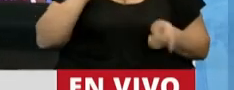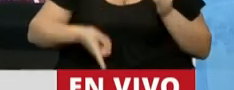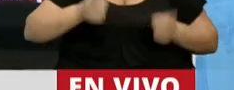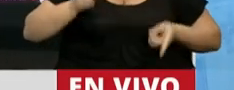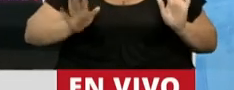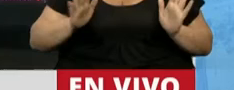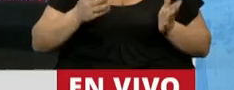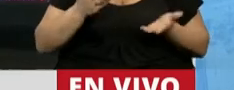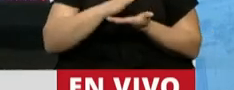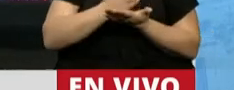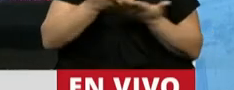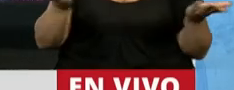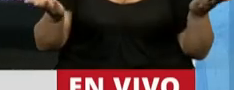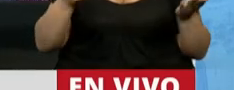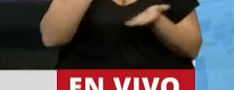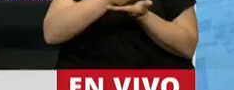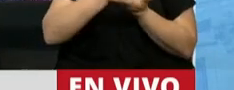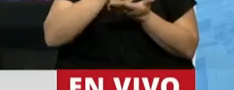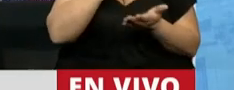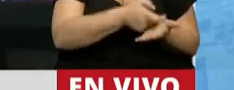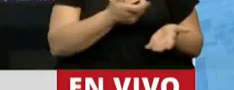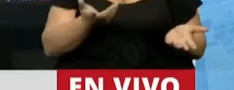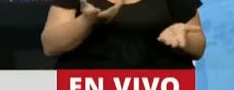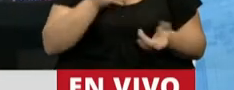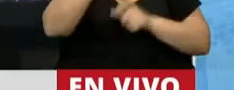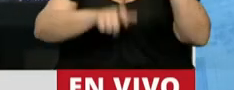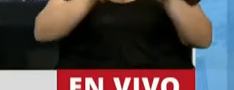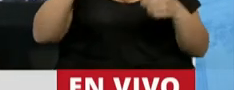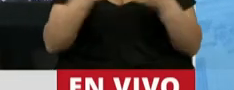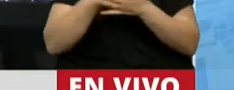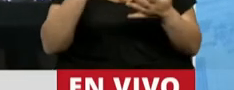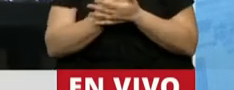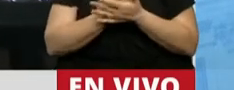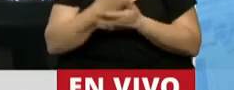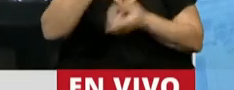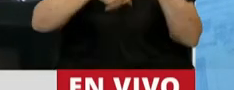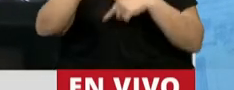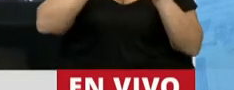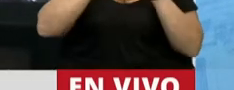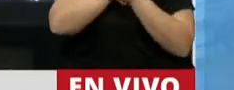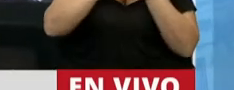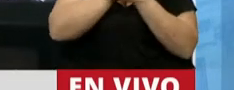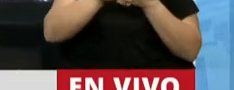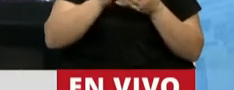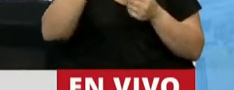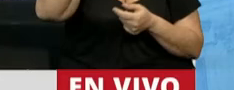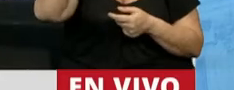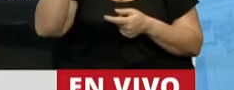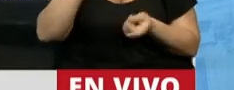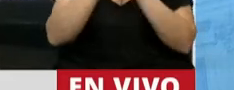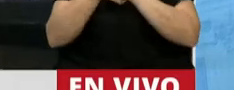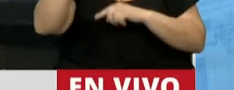Los límites que se cruzan son derechos que se vulneran. Son personas que sufren y en lugar de encontrar respuestas en el Estado,